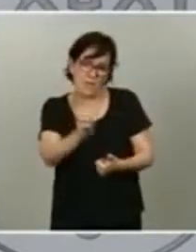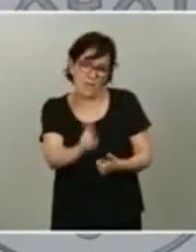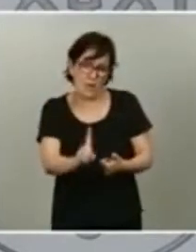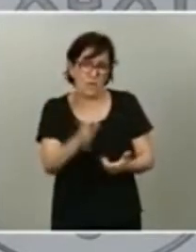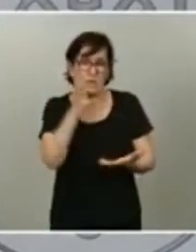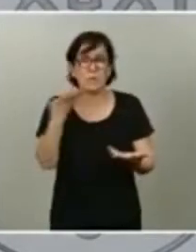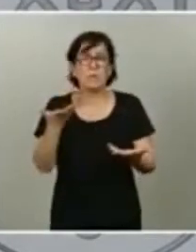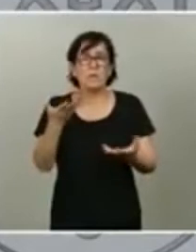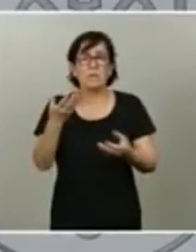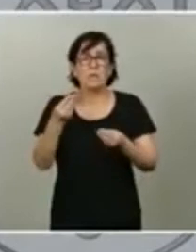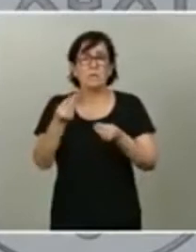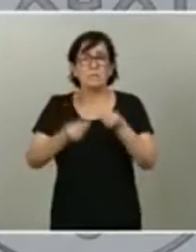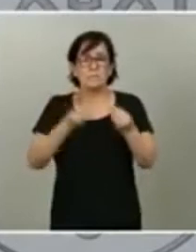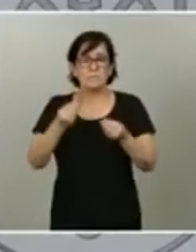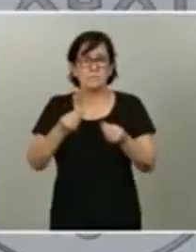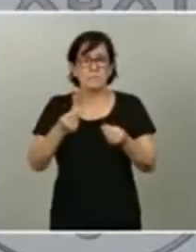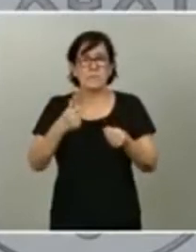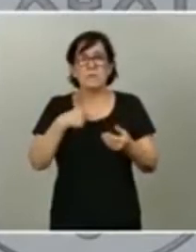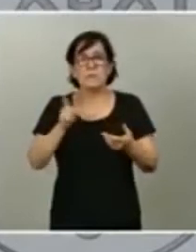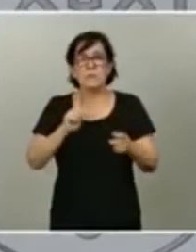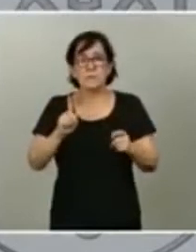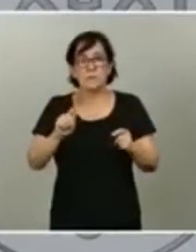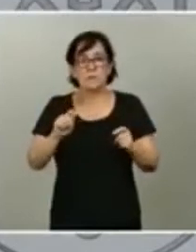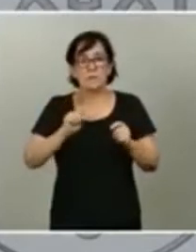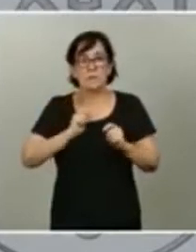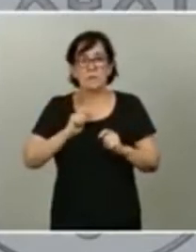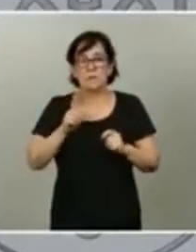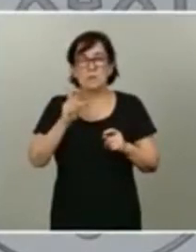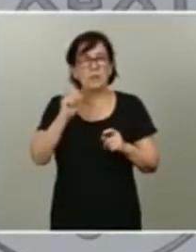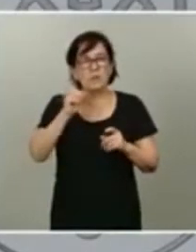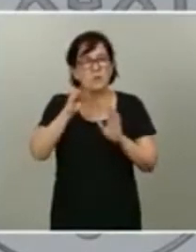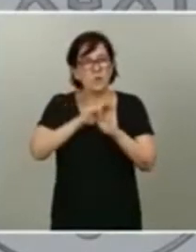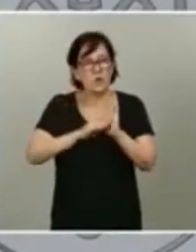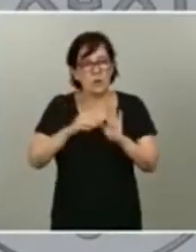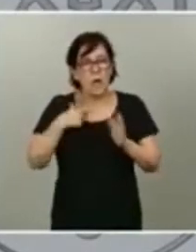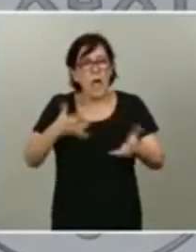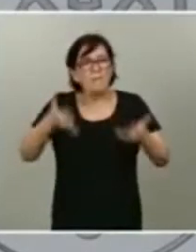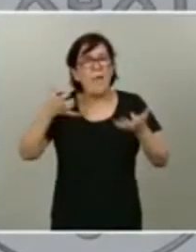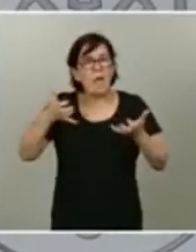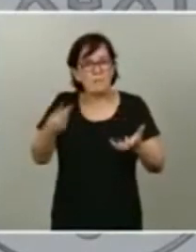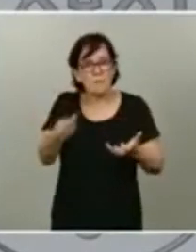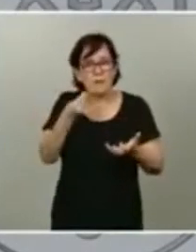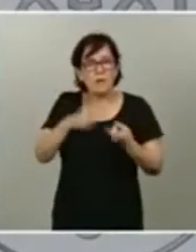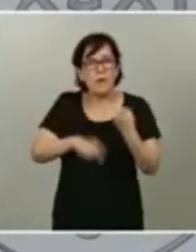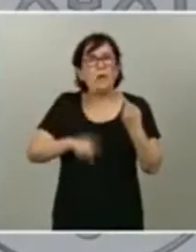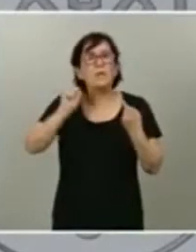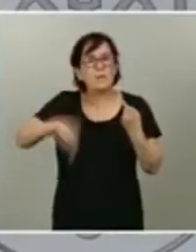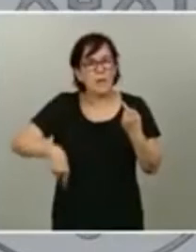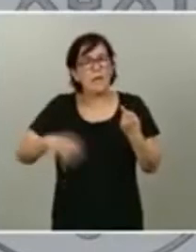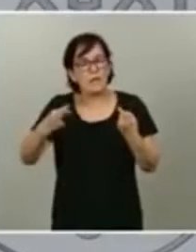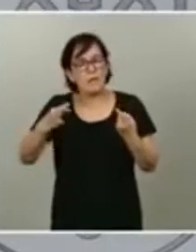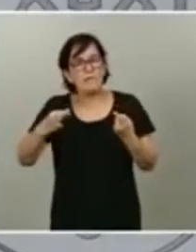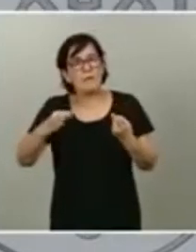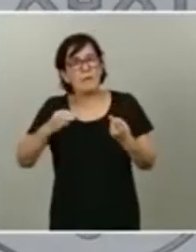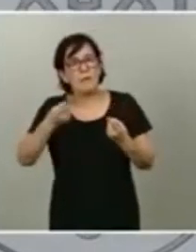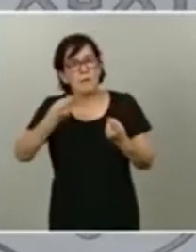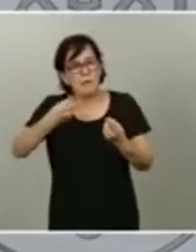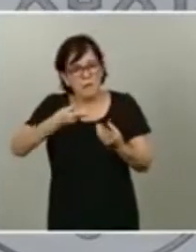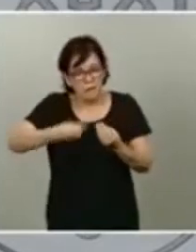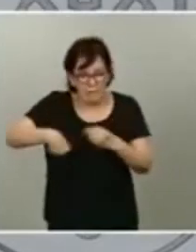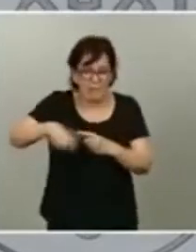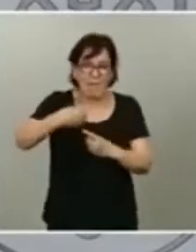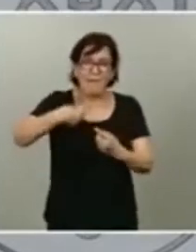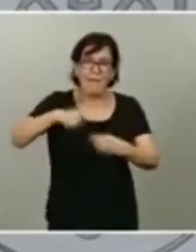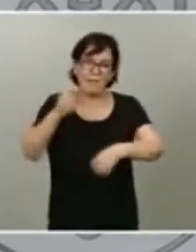realmente no aporten en la medida en que obtienen beneficios que tienen también que servir para que las arcas públicas